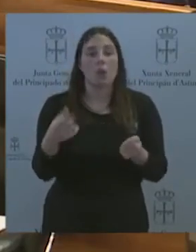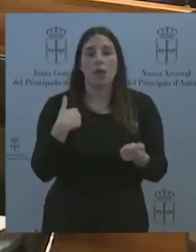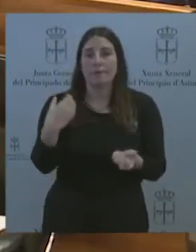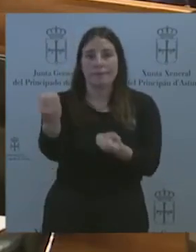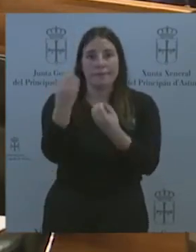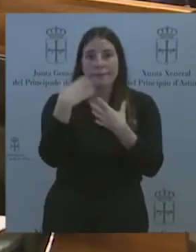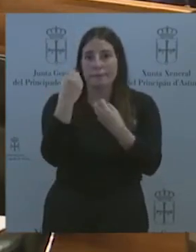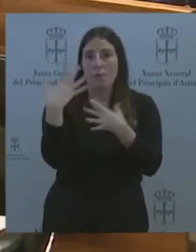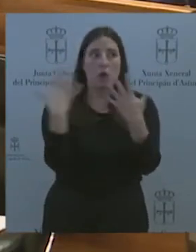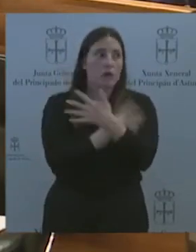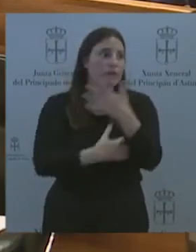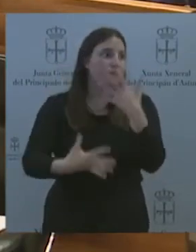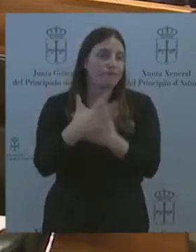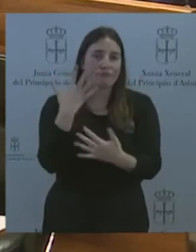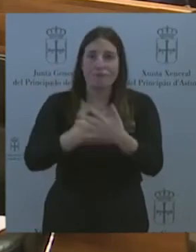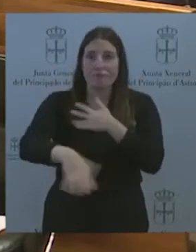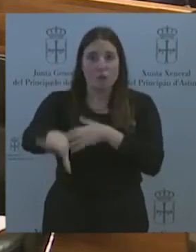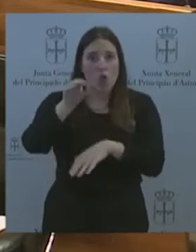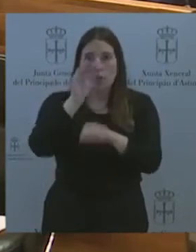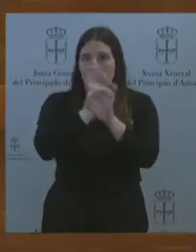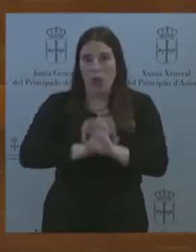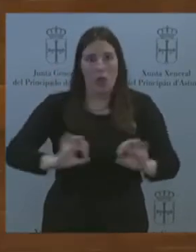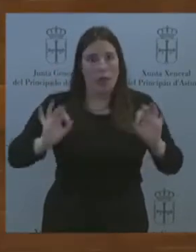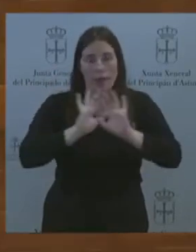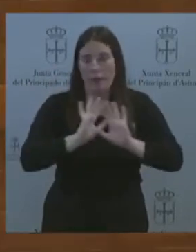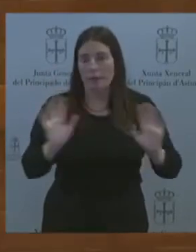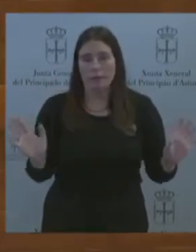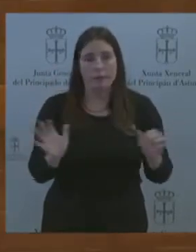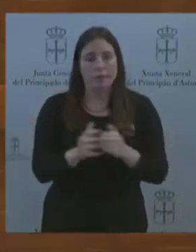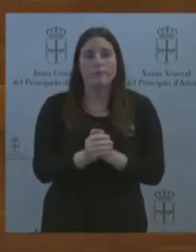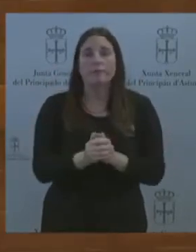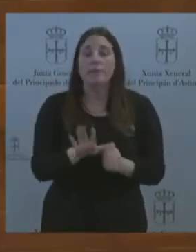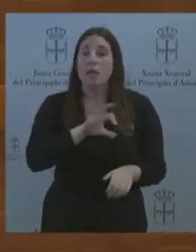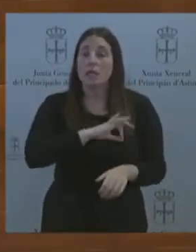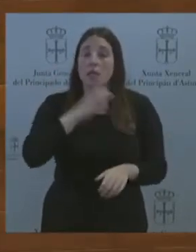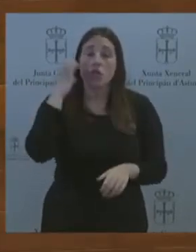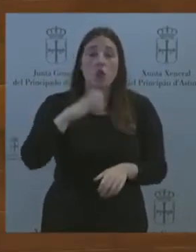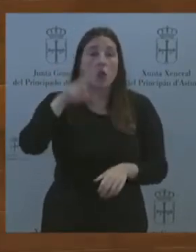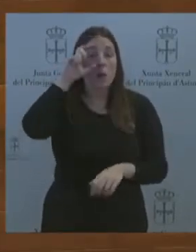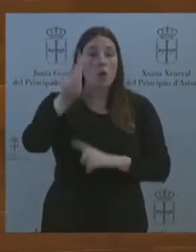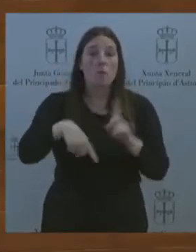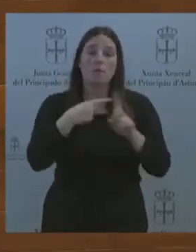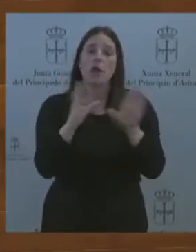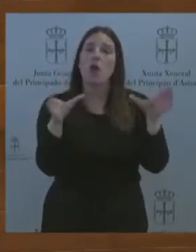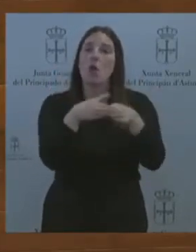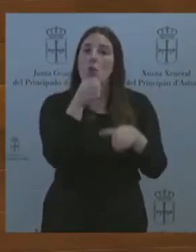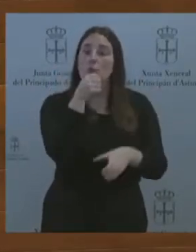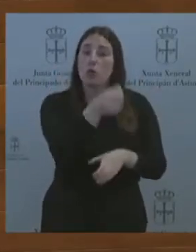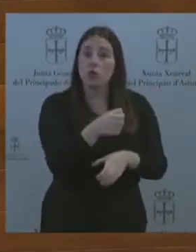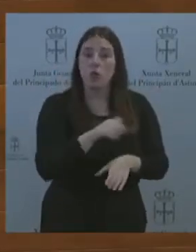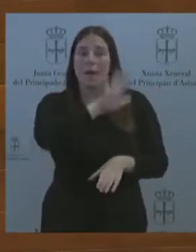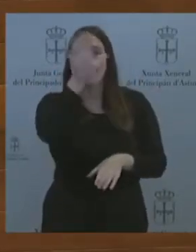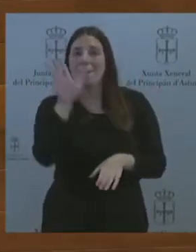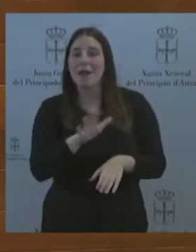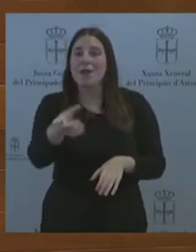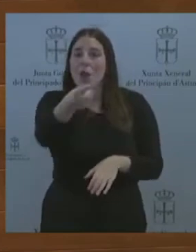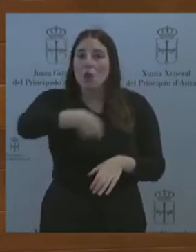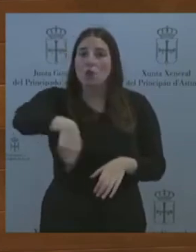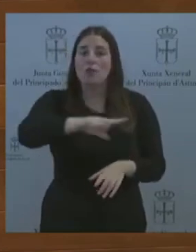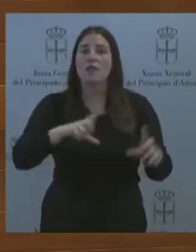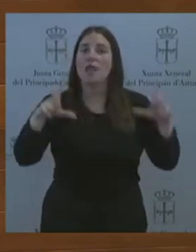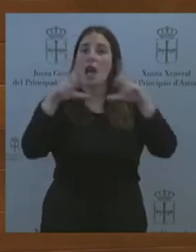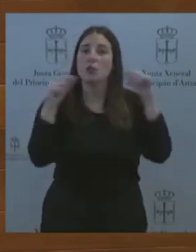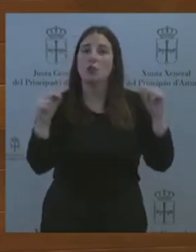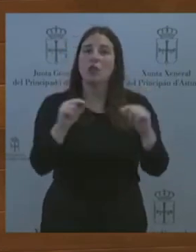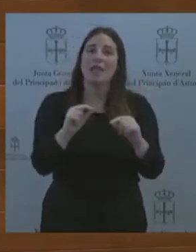inconsecuencia. Señor Barbón y señores socialistas, nos dan la impresión de que para ustedes Asturias es una especie de probeta para